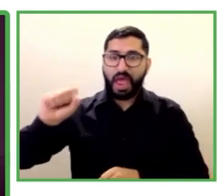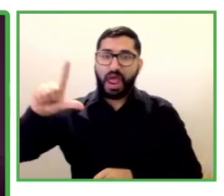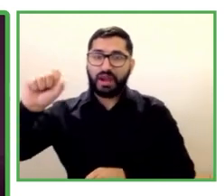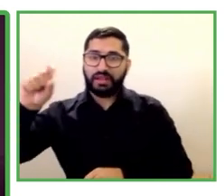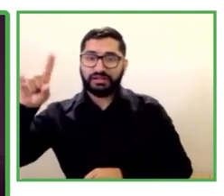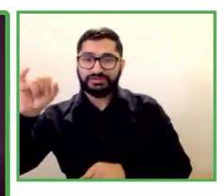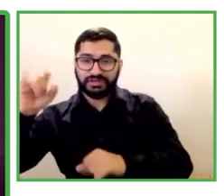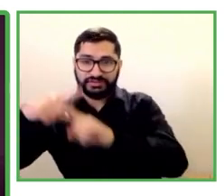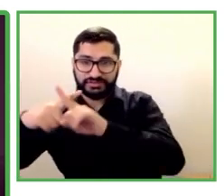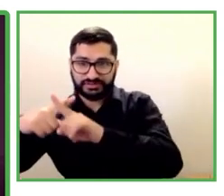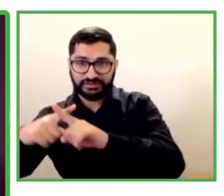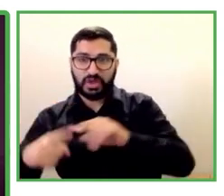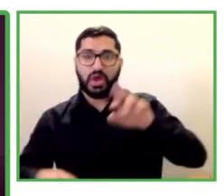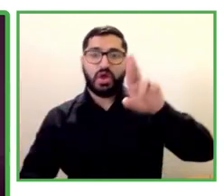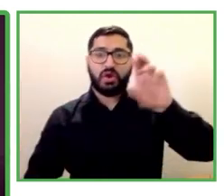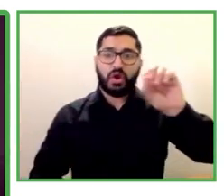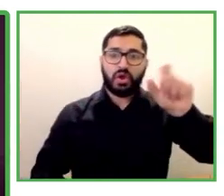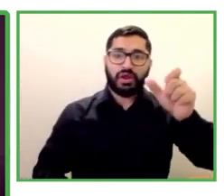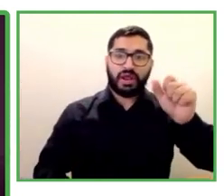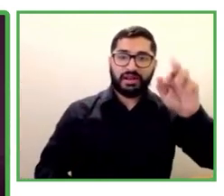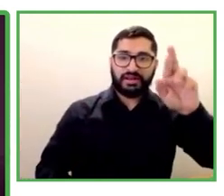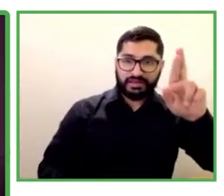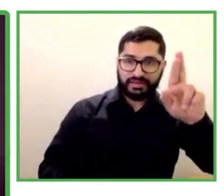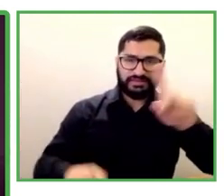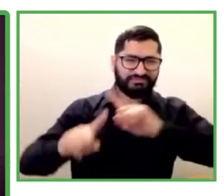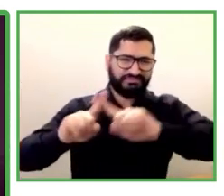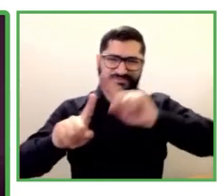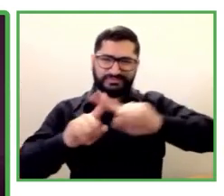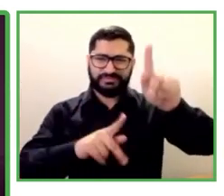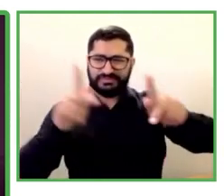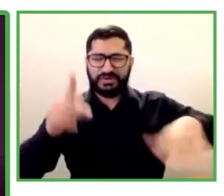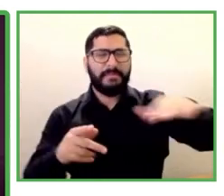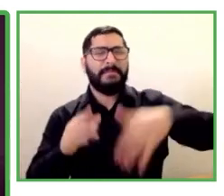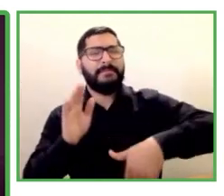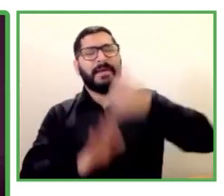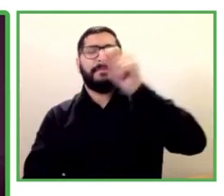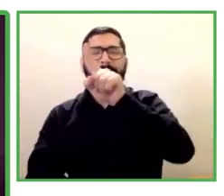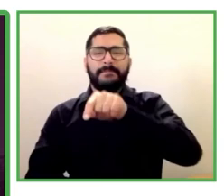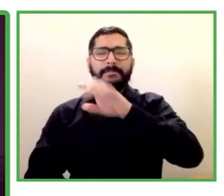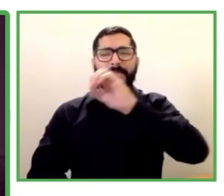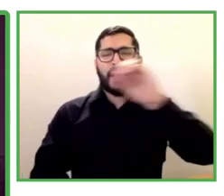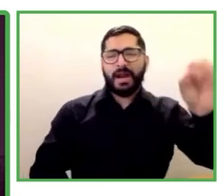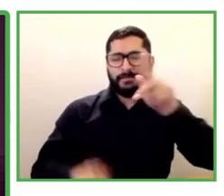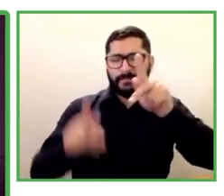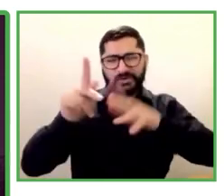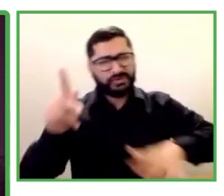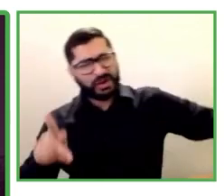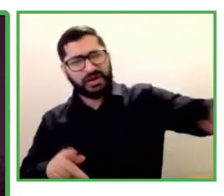otras y otras que pueden haber ayudado en Brasil. Muchas gracias.